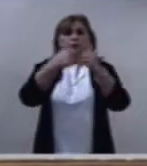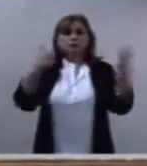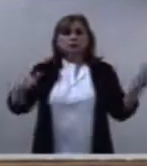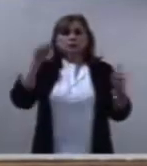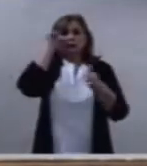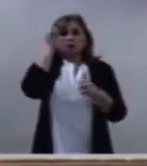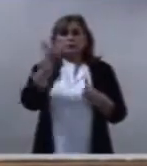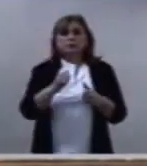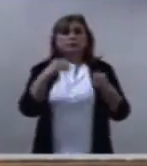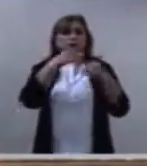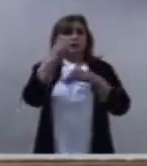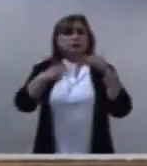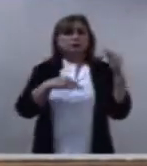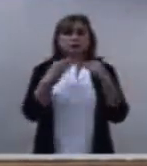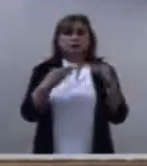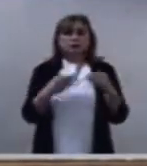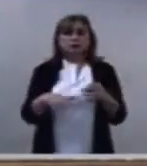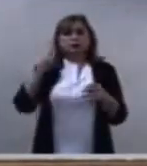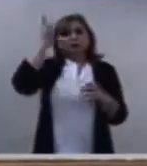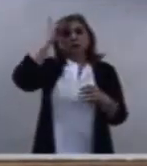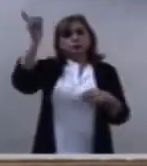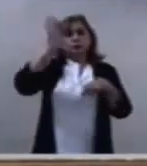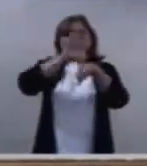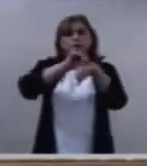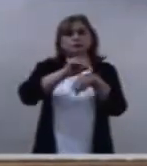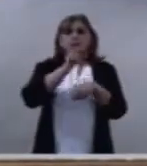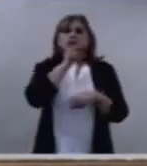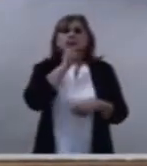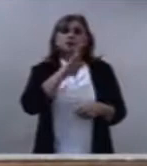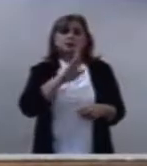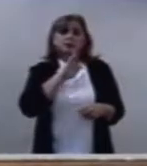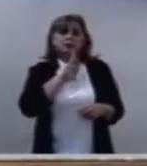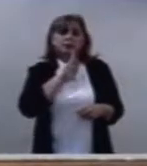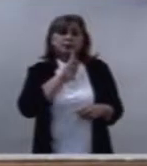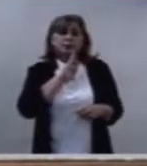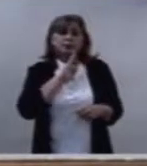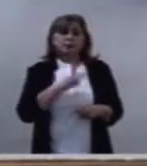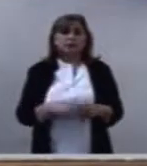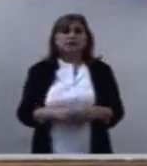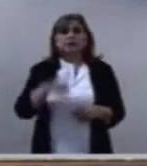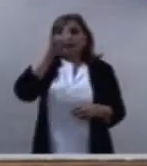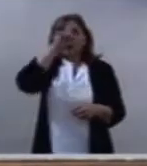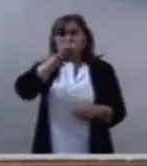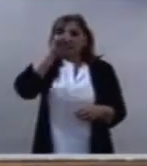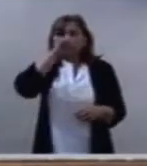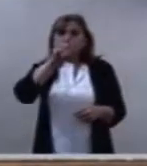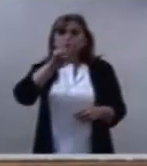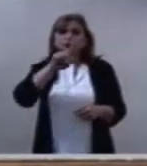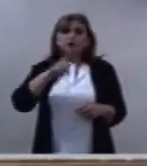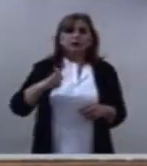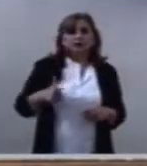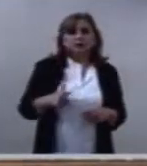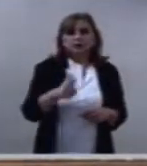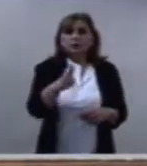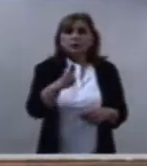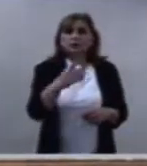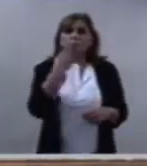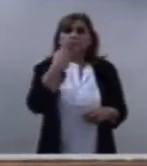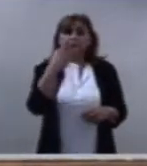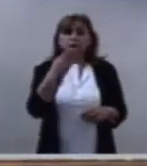conceda a ustedes papás formar bien a sus hijos decir la palabra